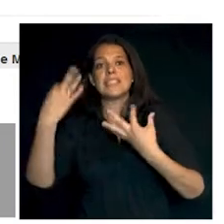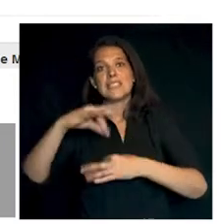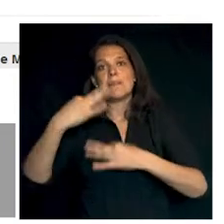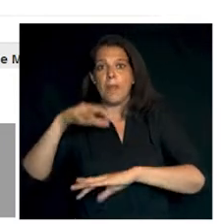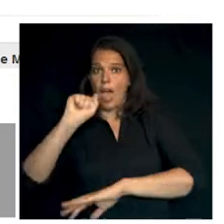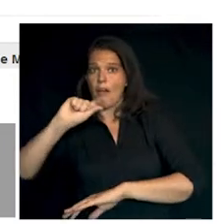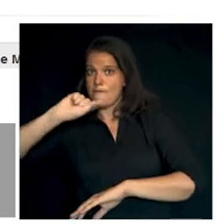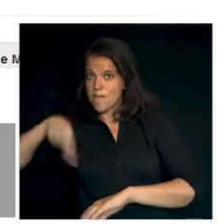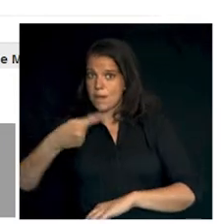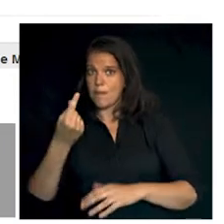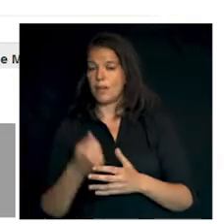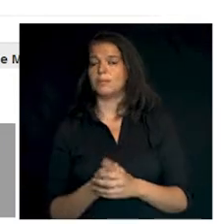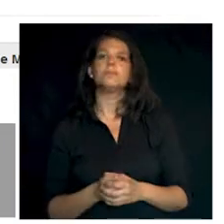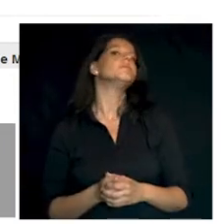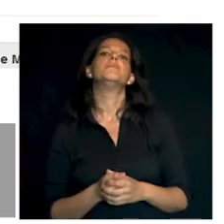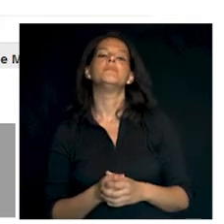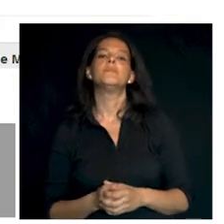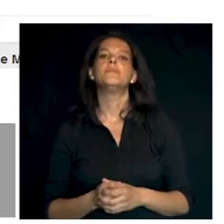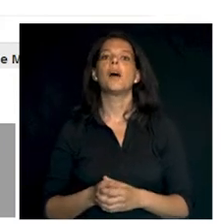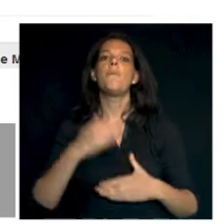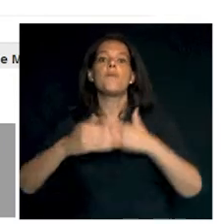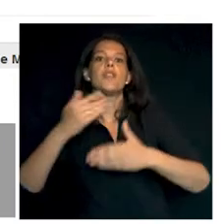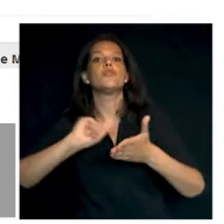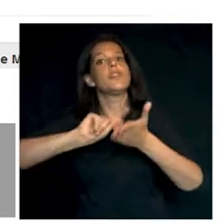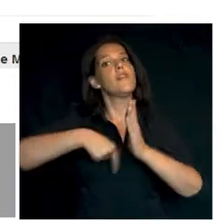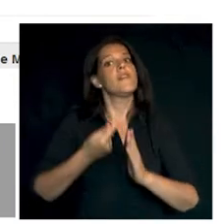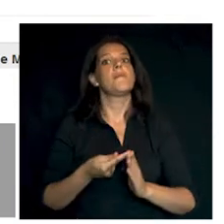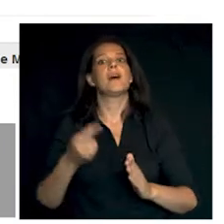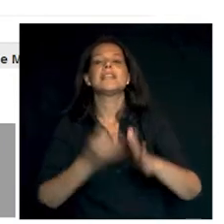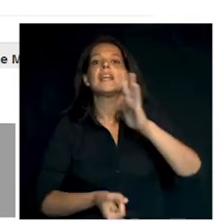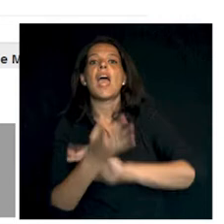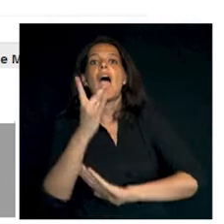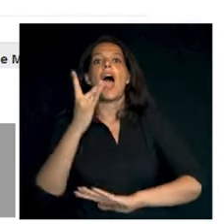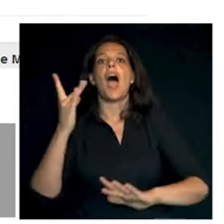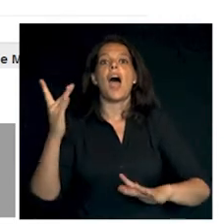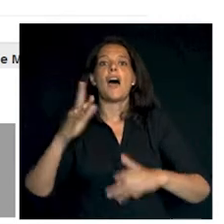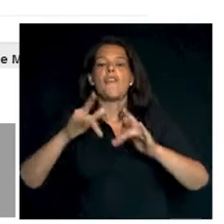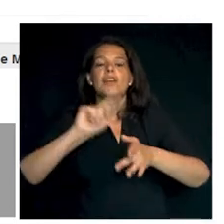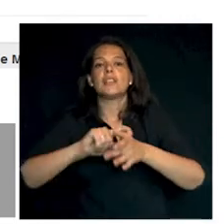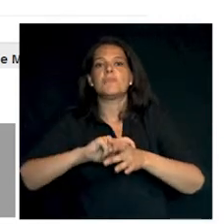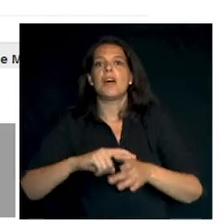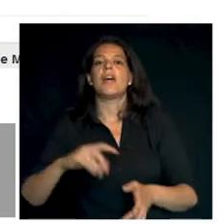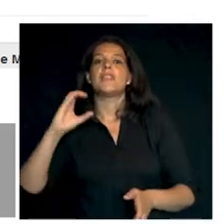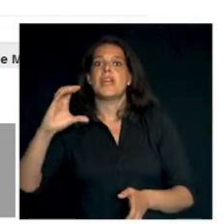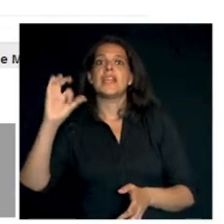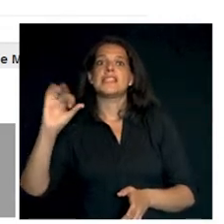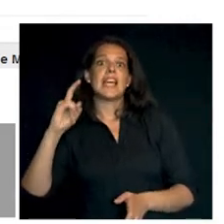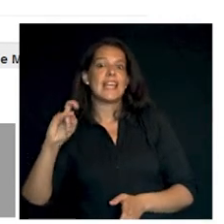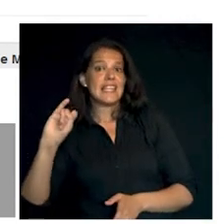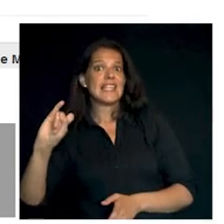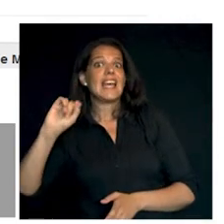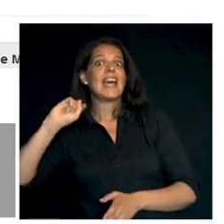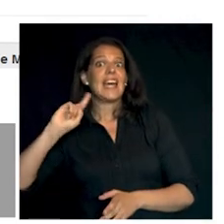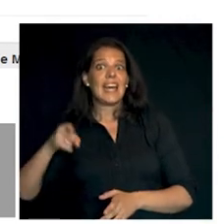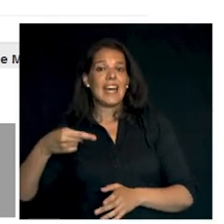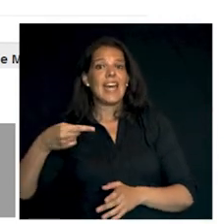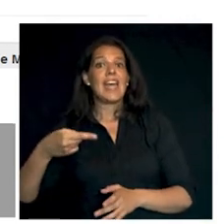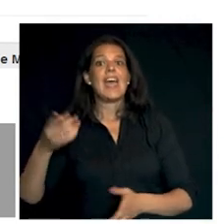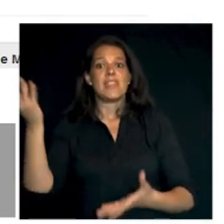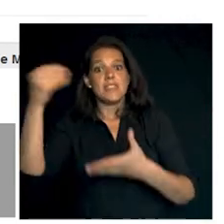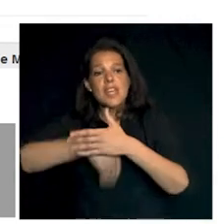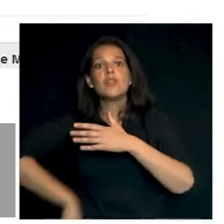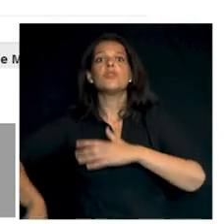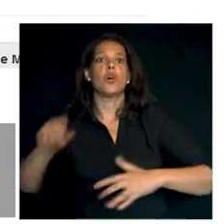Simpleafirma. En el proceso de firma se genera un fichero CSIG que se almacenará en tu ordenador